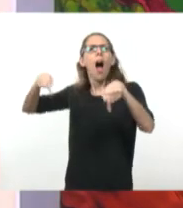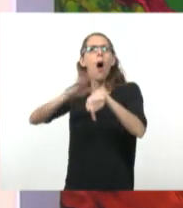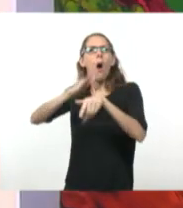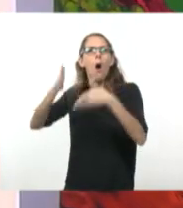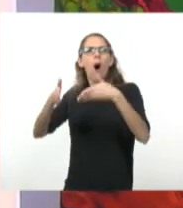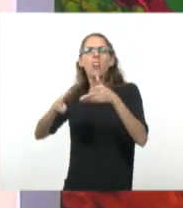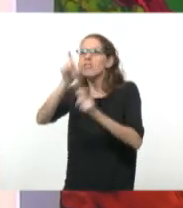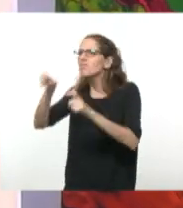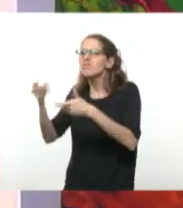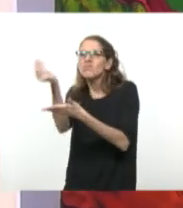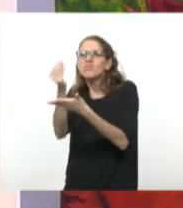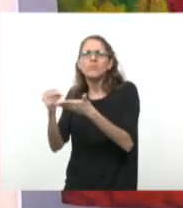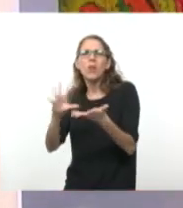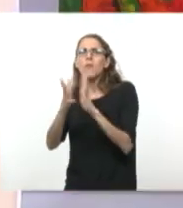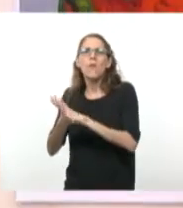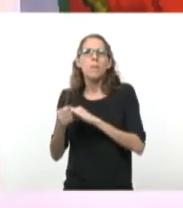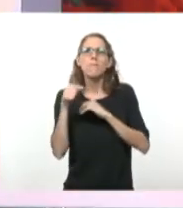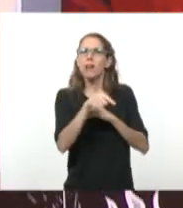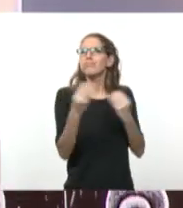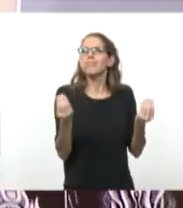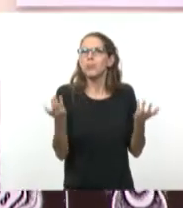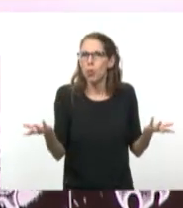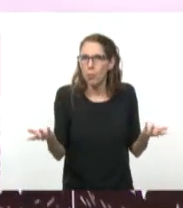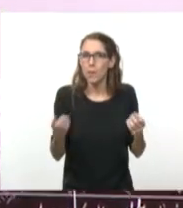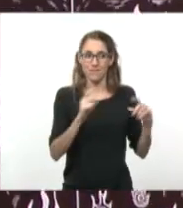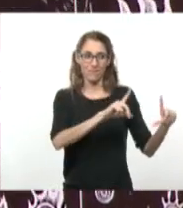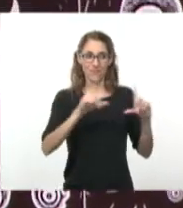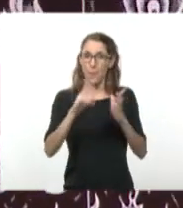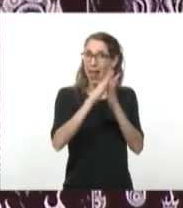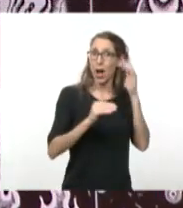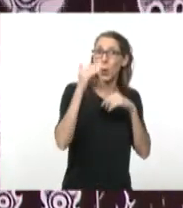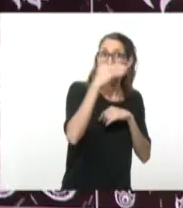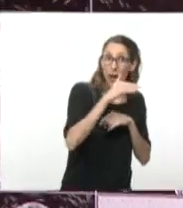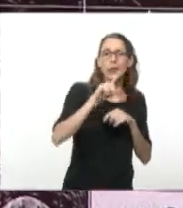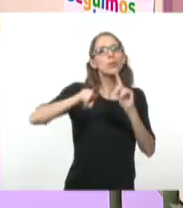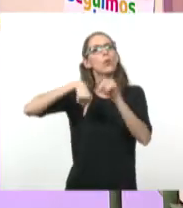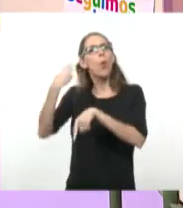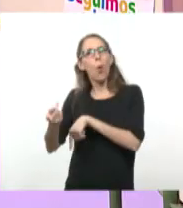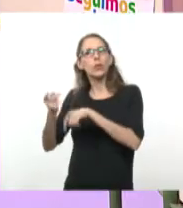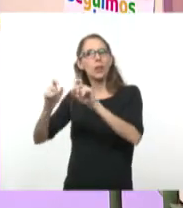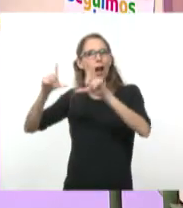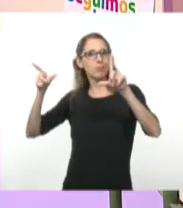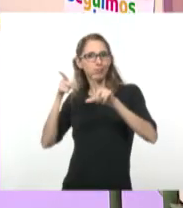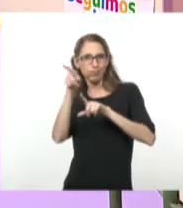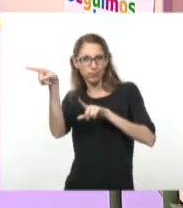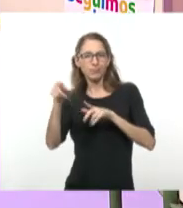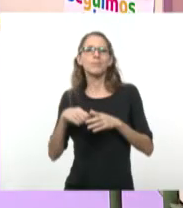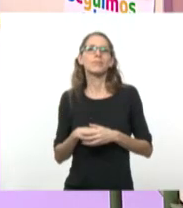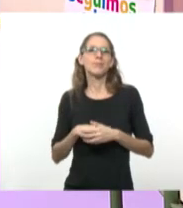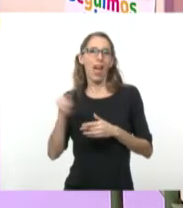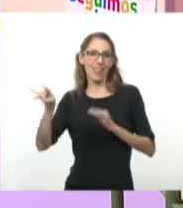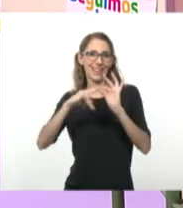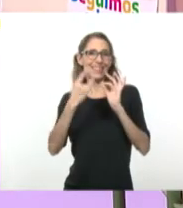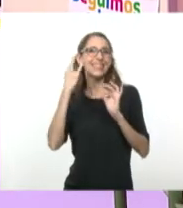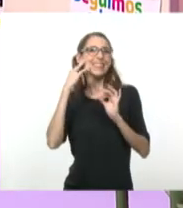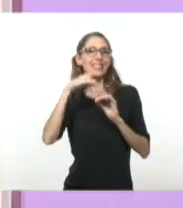ver qué nos cuenta Delius. En estas imágenes en blanco y negro y tenemos esta otra que está acá. Del Don Quijote. Sí.